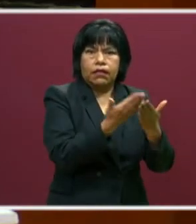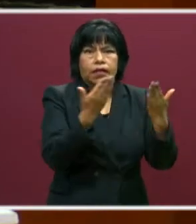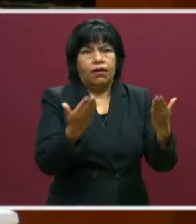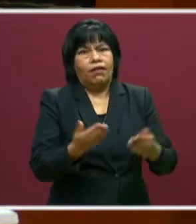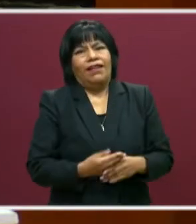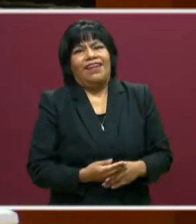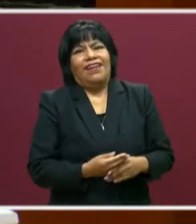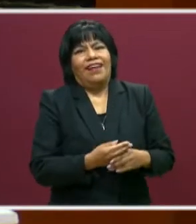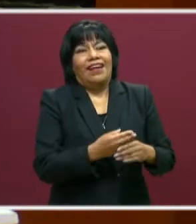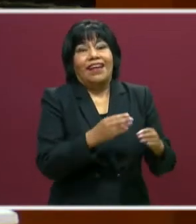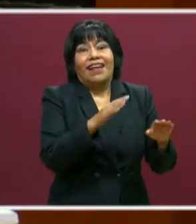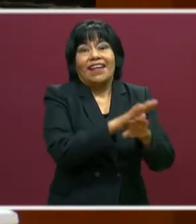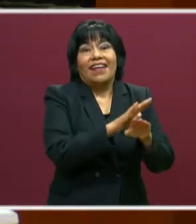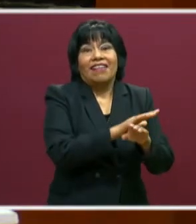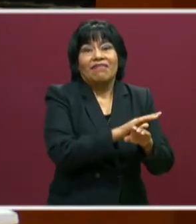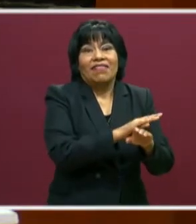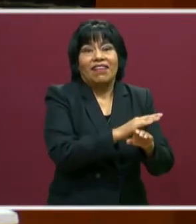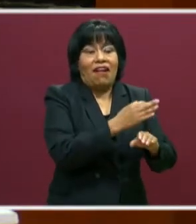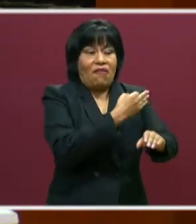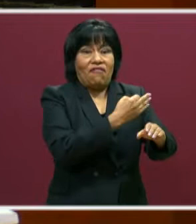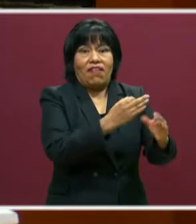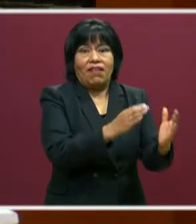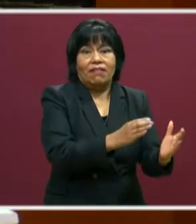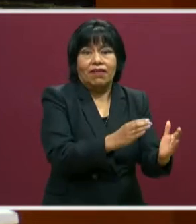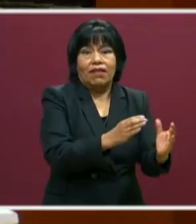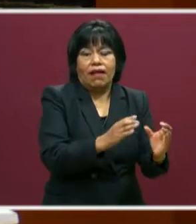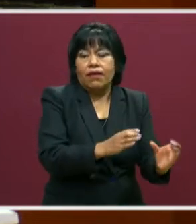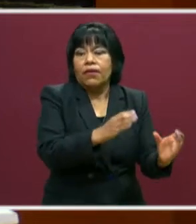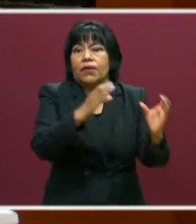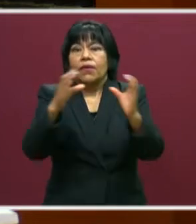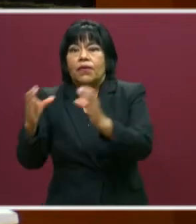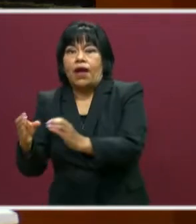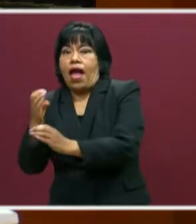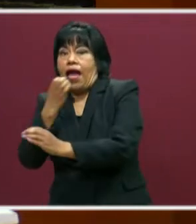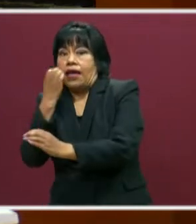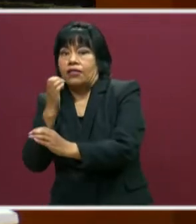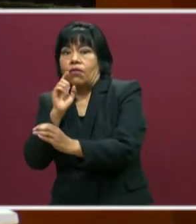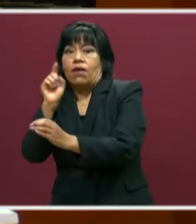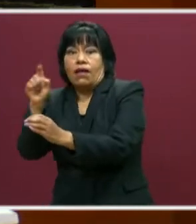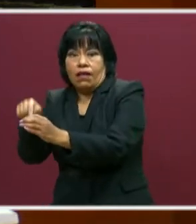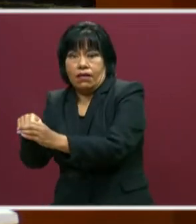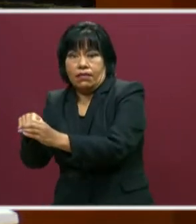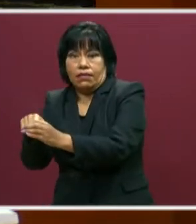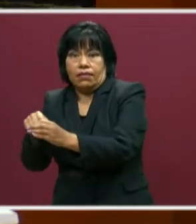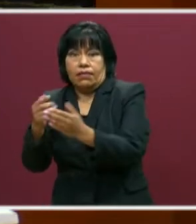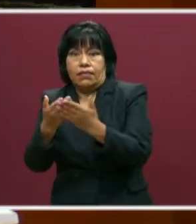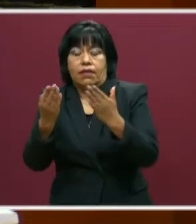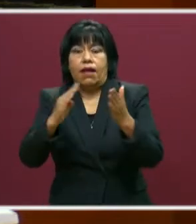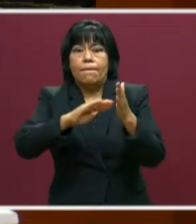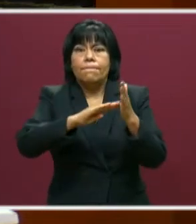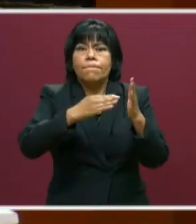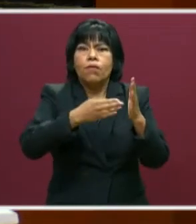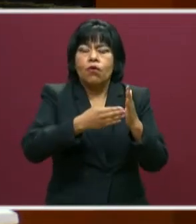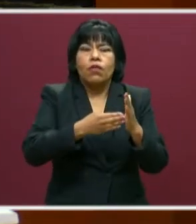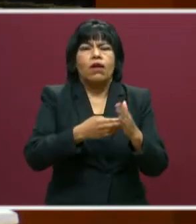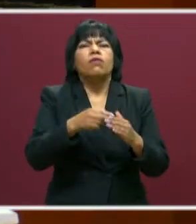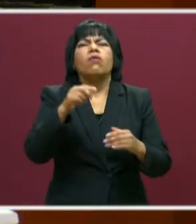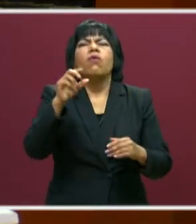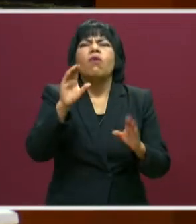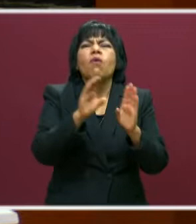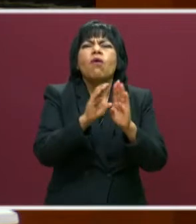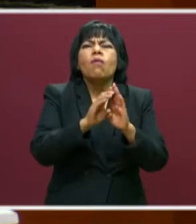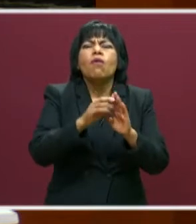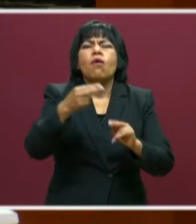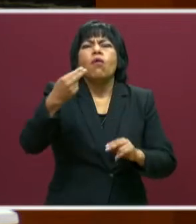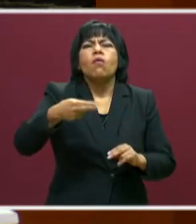entre a la escuela. Y por lo tanto se requiere un nuevo modelo que le hemos llamado híbrido.